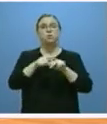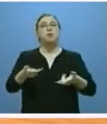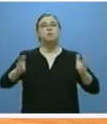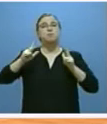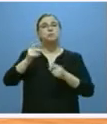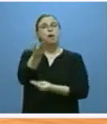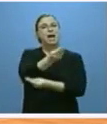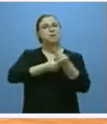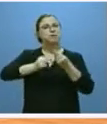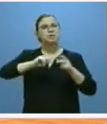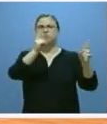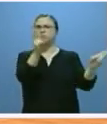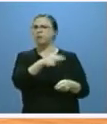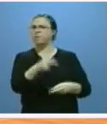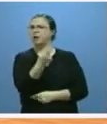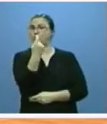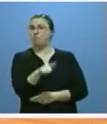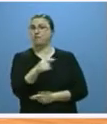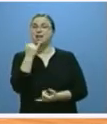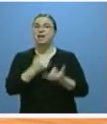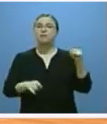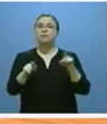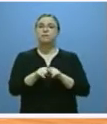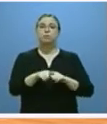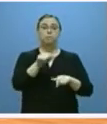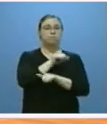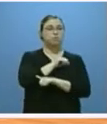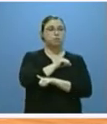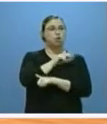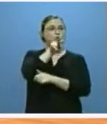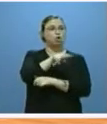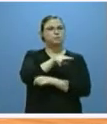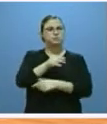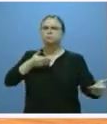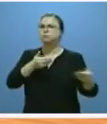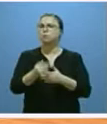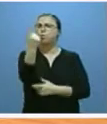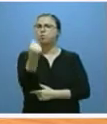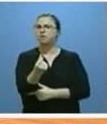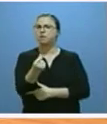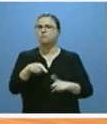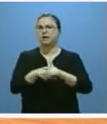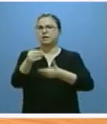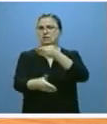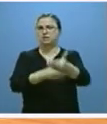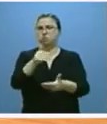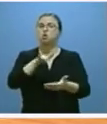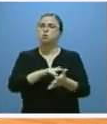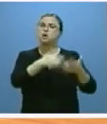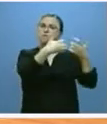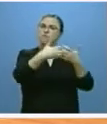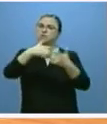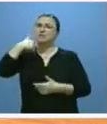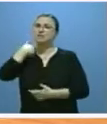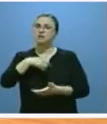en más de 70 actividades lo que reducirá de dos meses a un día los plazos de tramitación y ya funciona en las delegaciones